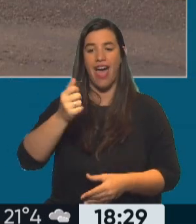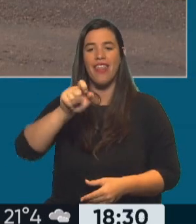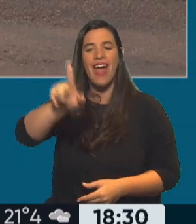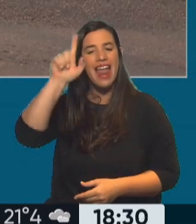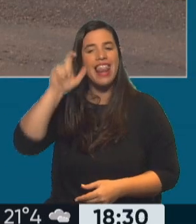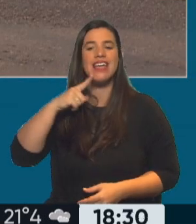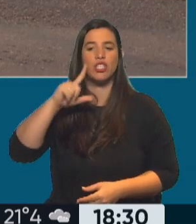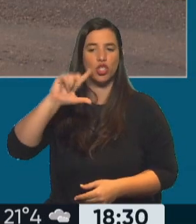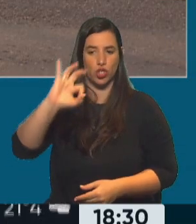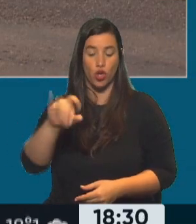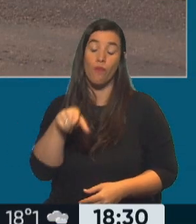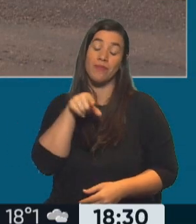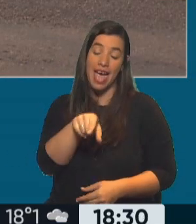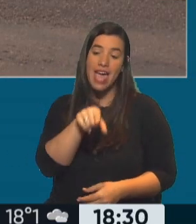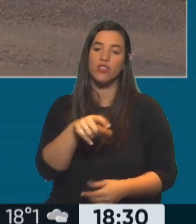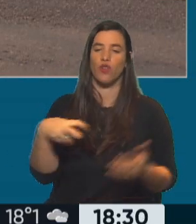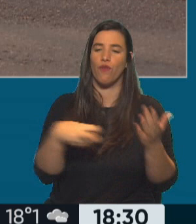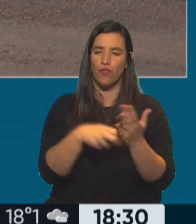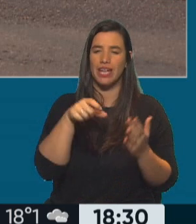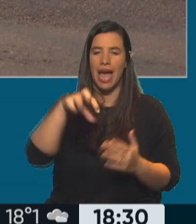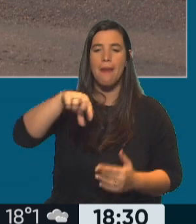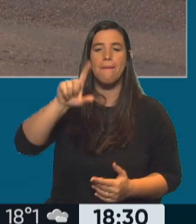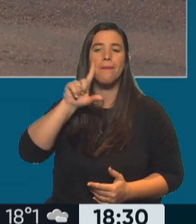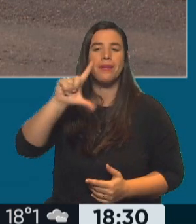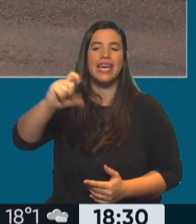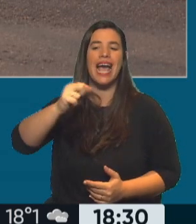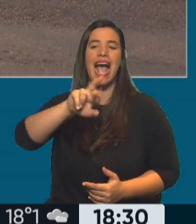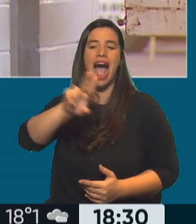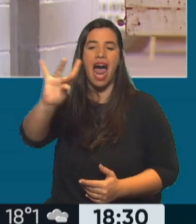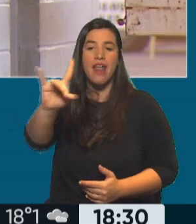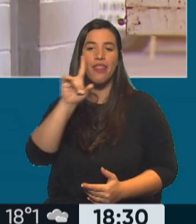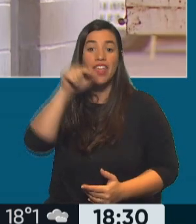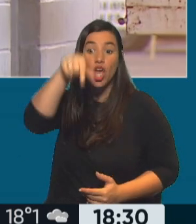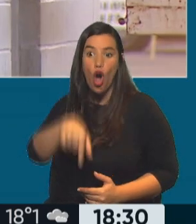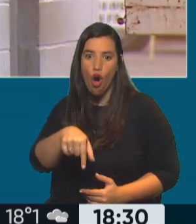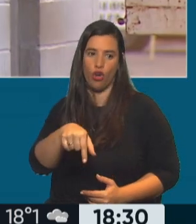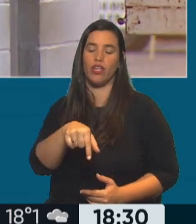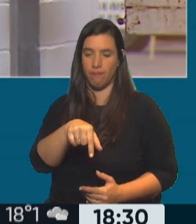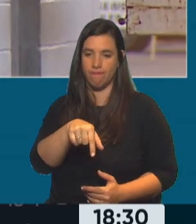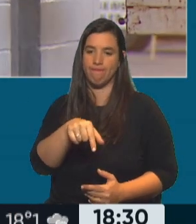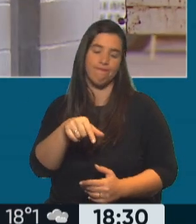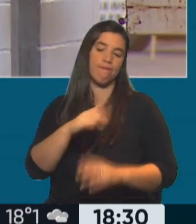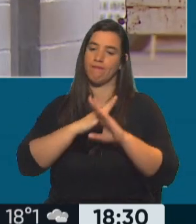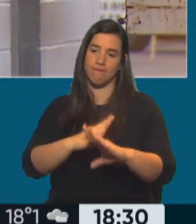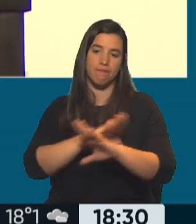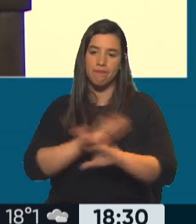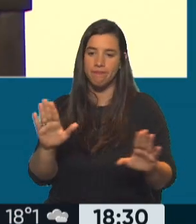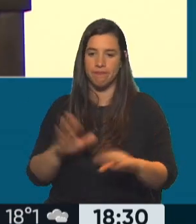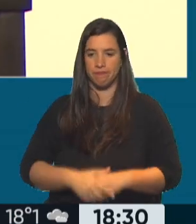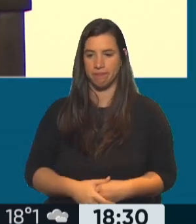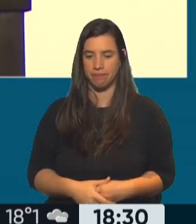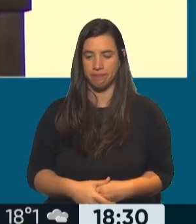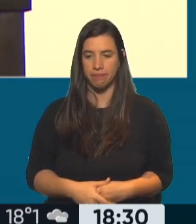eso según el dictamen del fiscal Franco Piccardi hoy debería ser declarado nulo desde la primera página hasta la última.